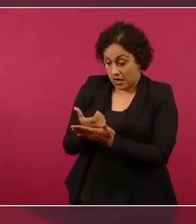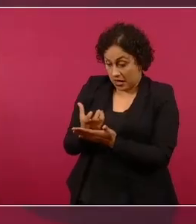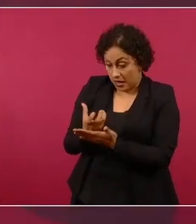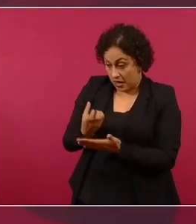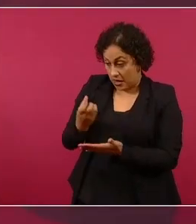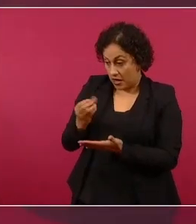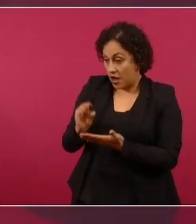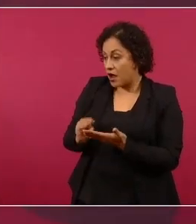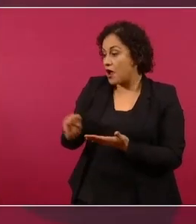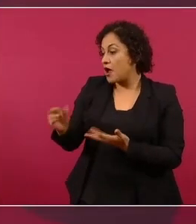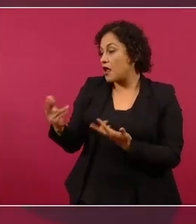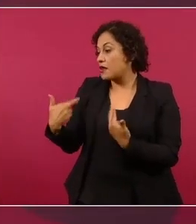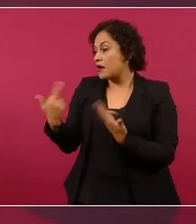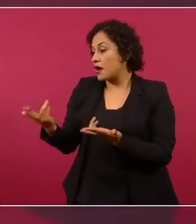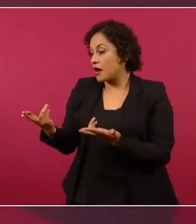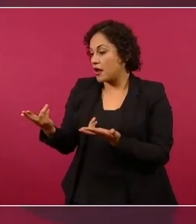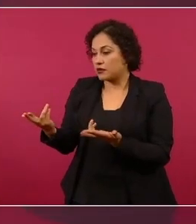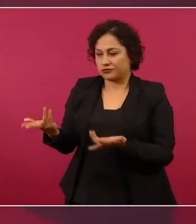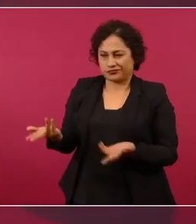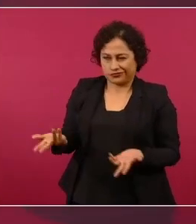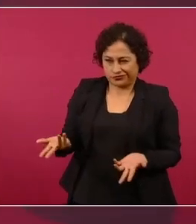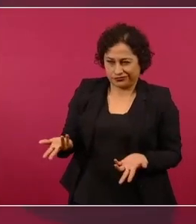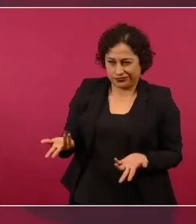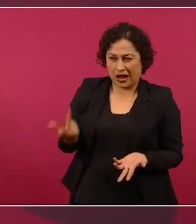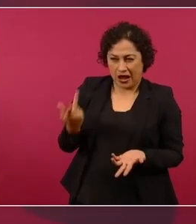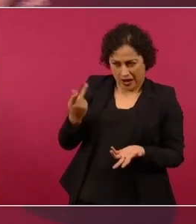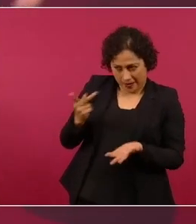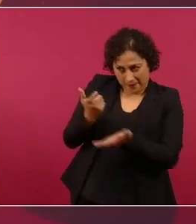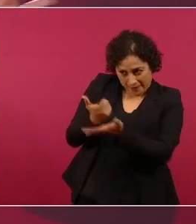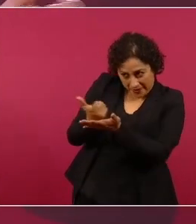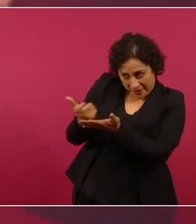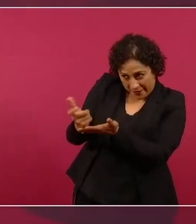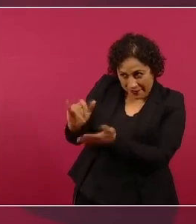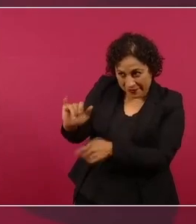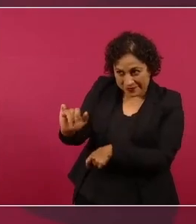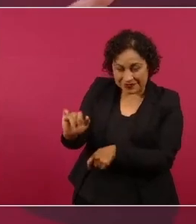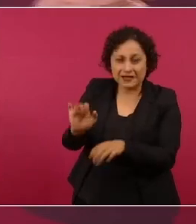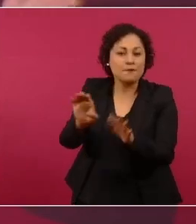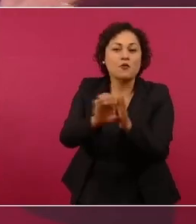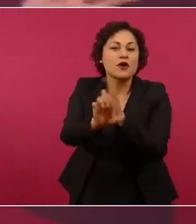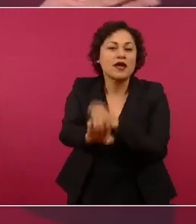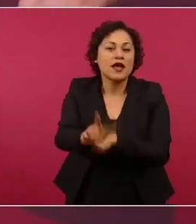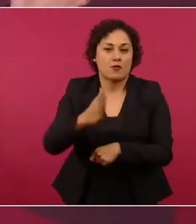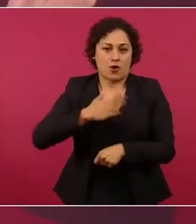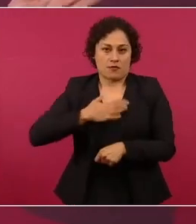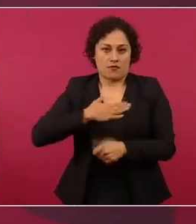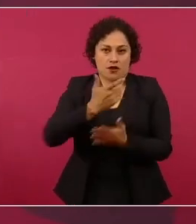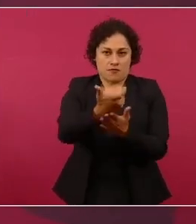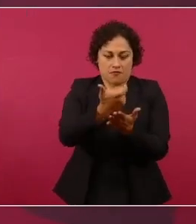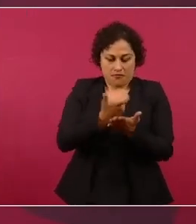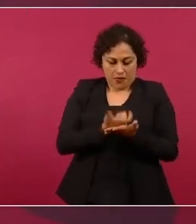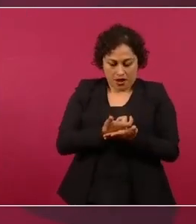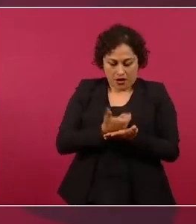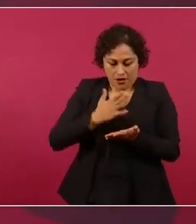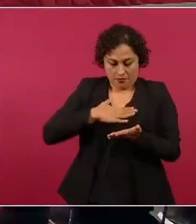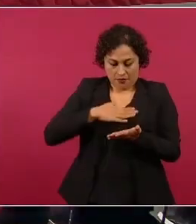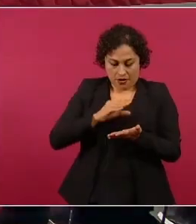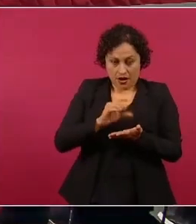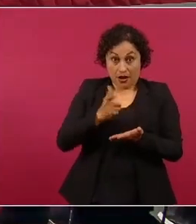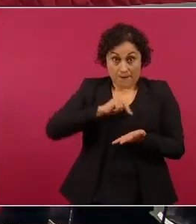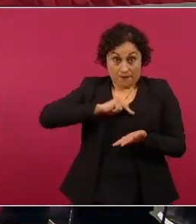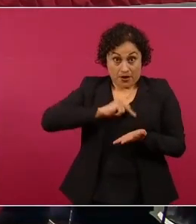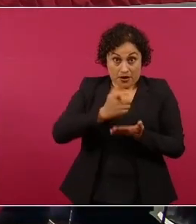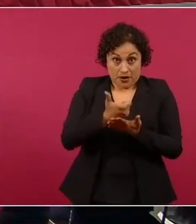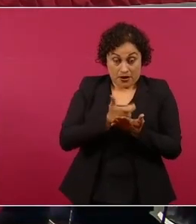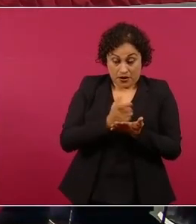entonces sí cobran tanto, ¿no? Cada quien hace, sí, yo regalo mi sueldo, no deja de ser mi